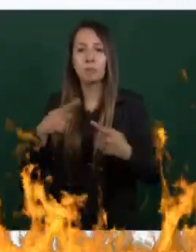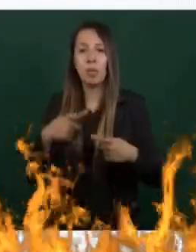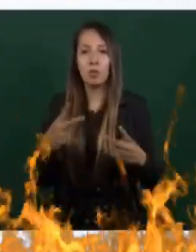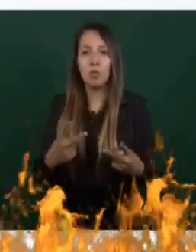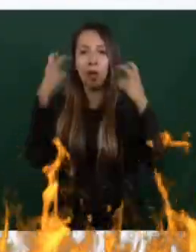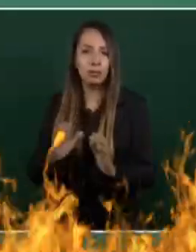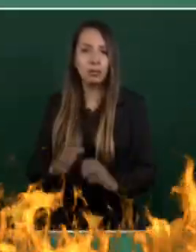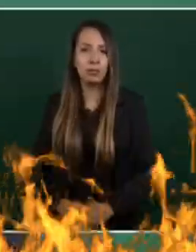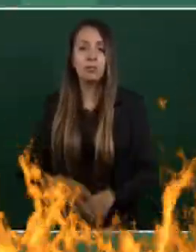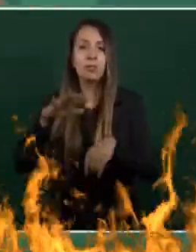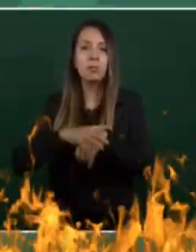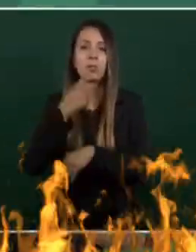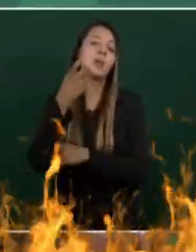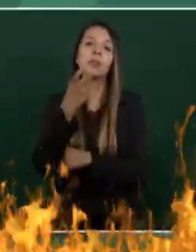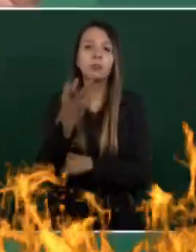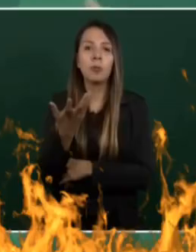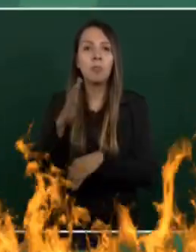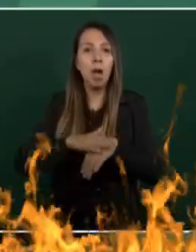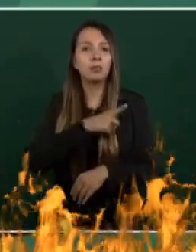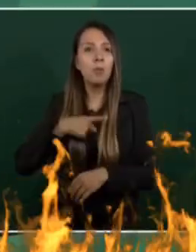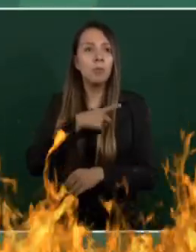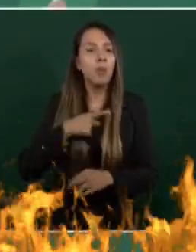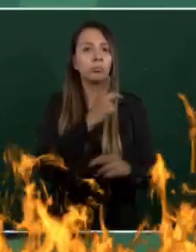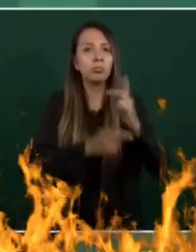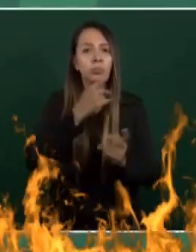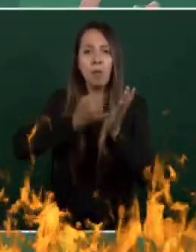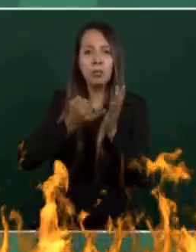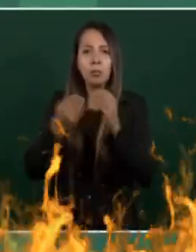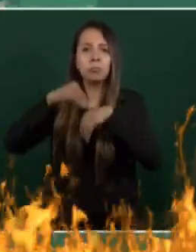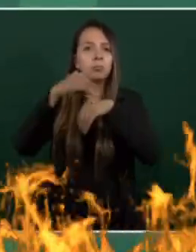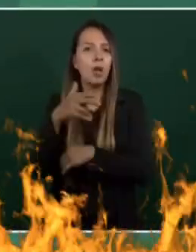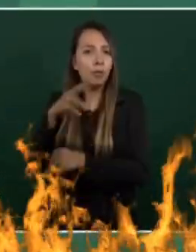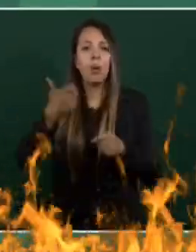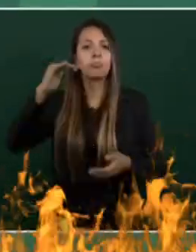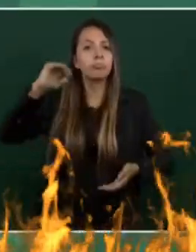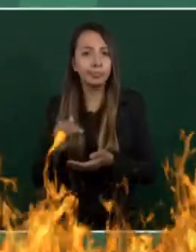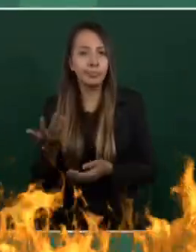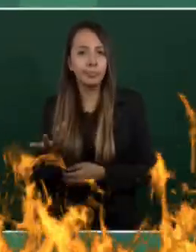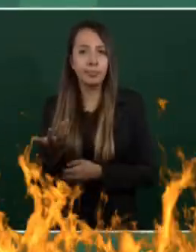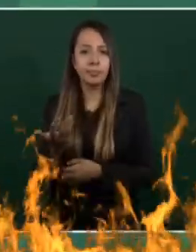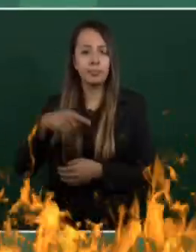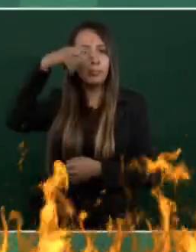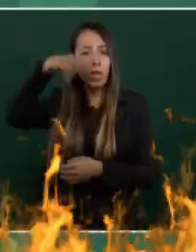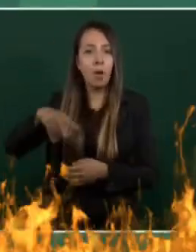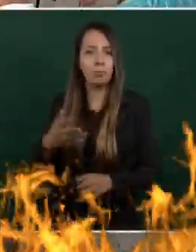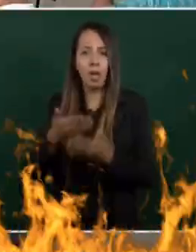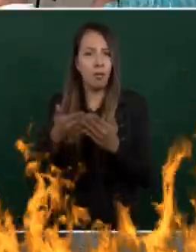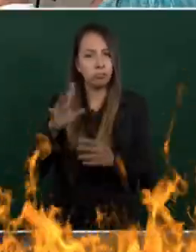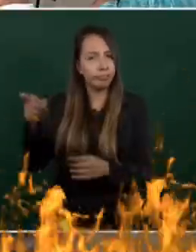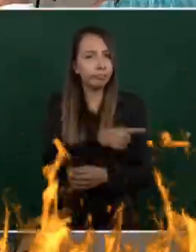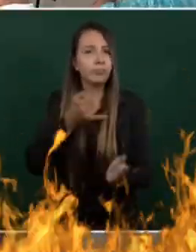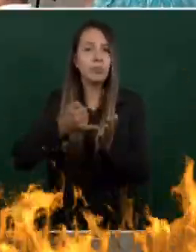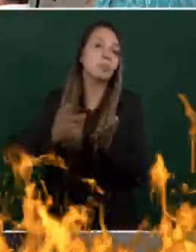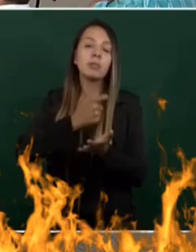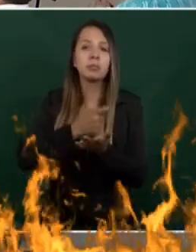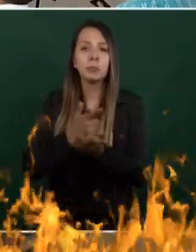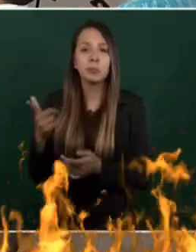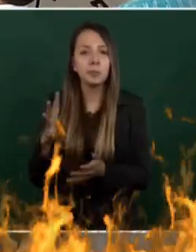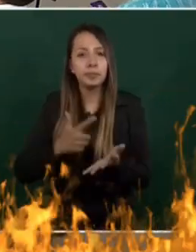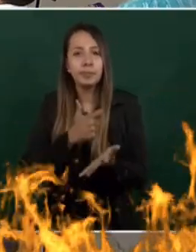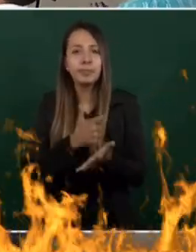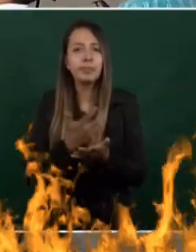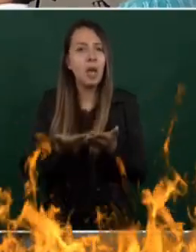roba el dinero del pueblo. Por eso no endeudamos al país, no se aumentan impuestos. Por eso es más barata la gasolina en México que en Estados Unidos. ¿Cuánto nos ahorramos